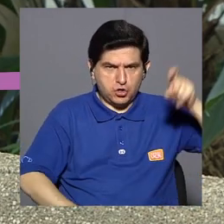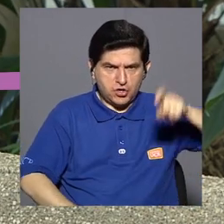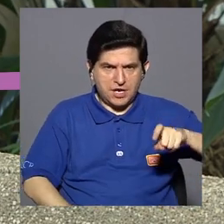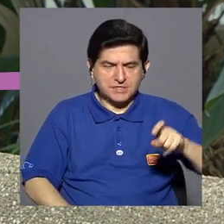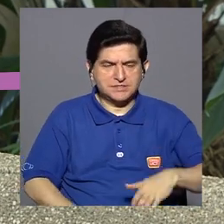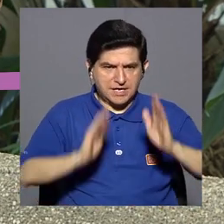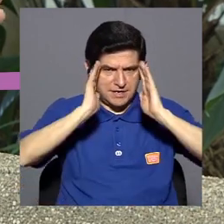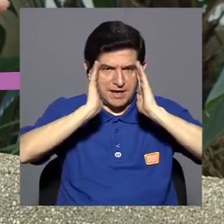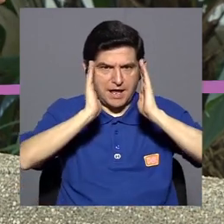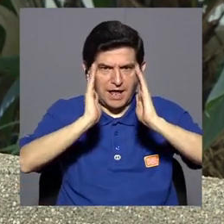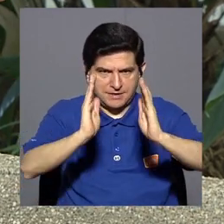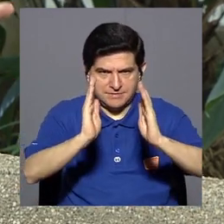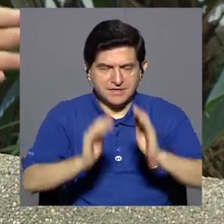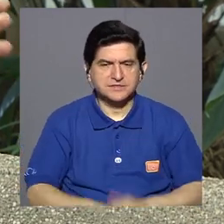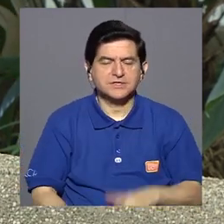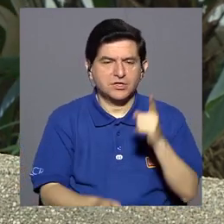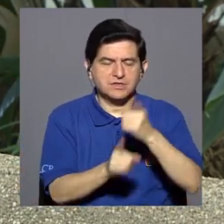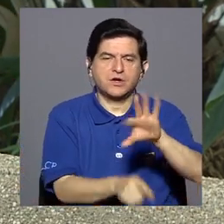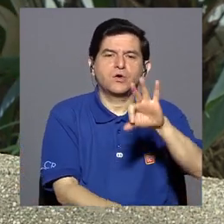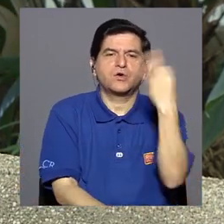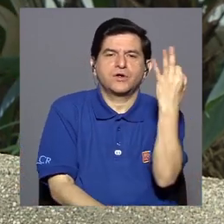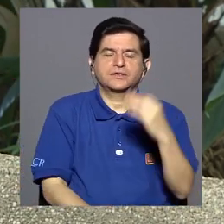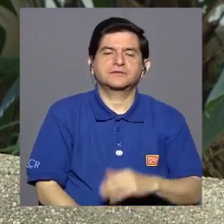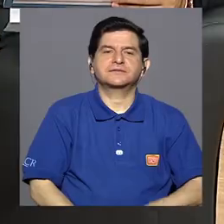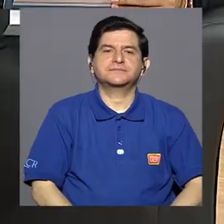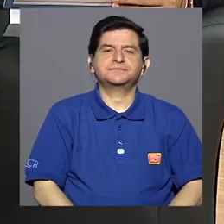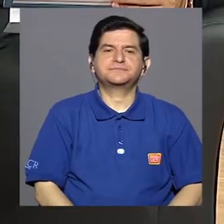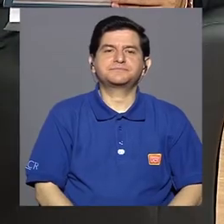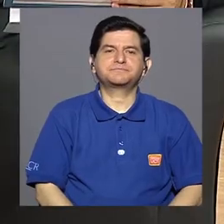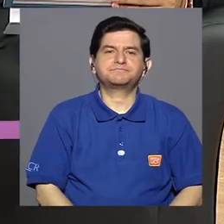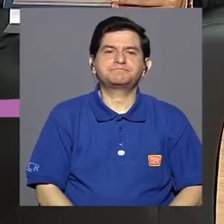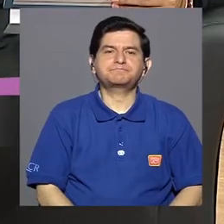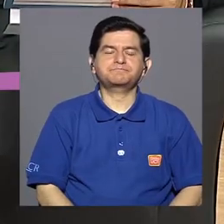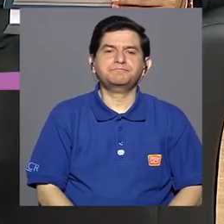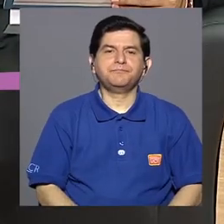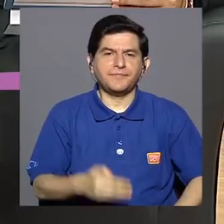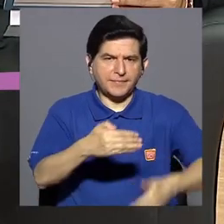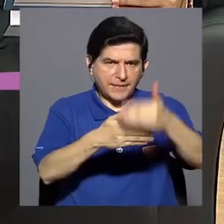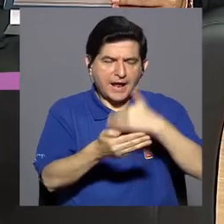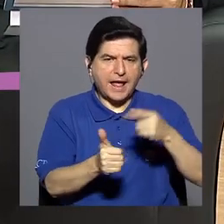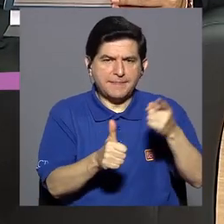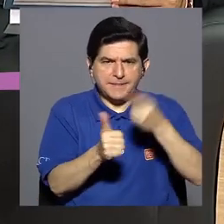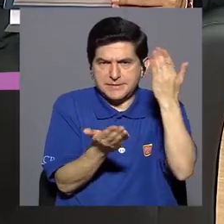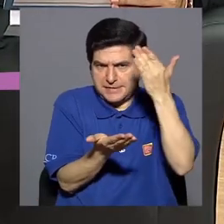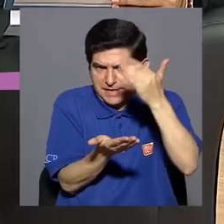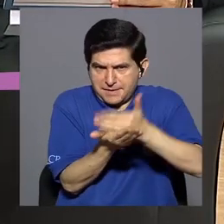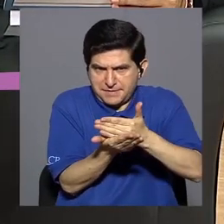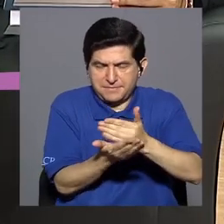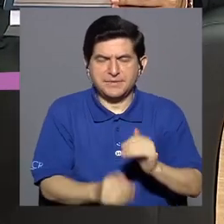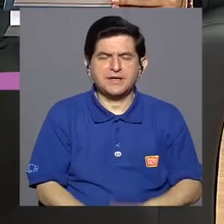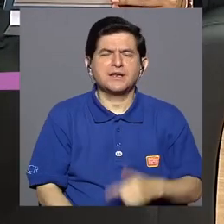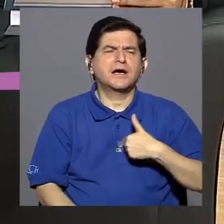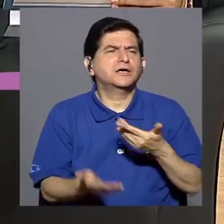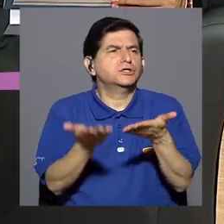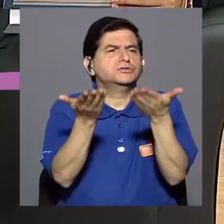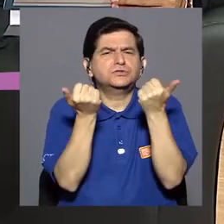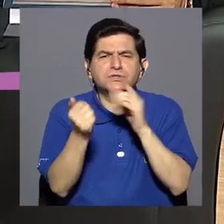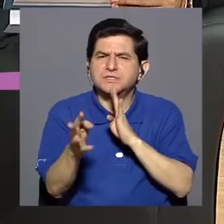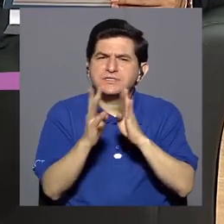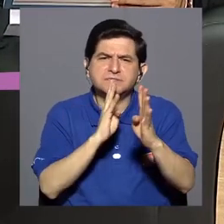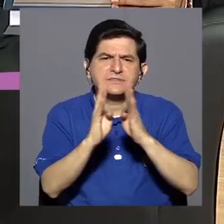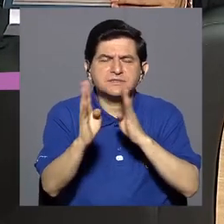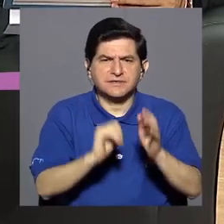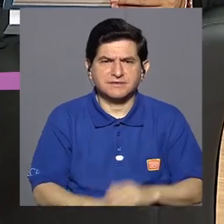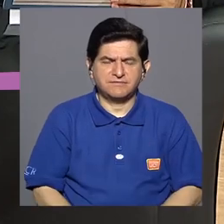necesario ser abordado correctamente. Doctora, nada más, antes de irnos a la primera pausa de este bloque, me gustaría